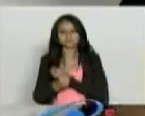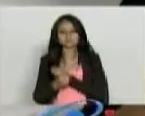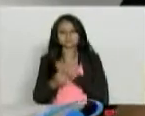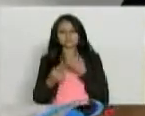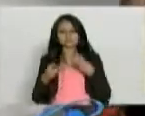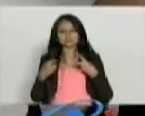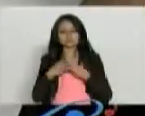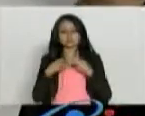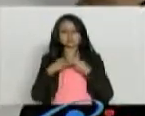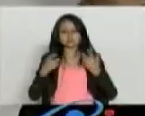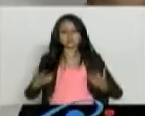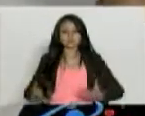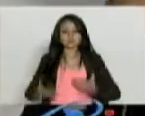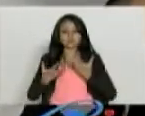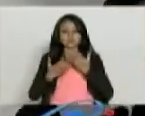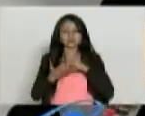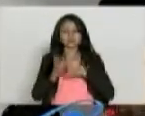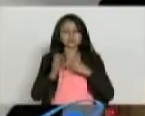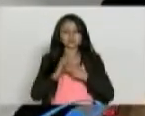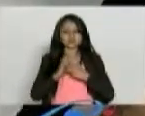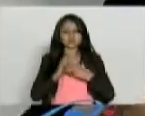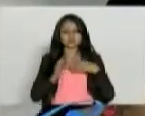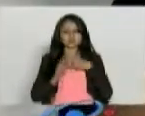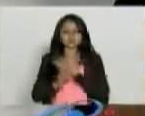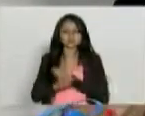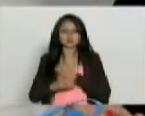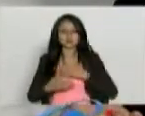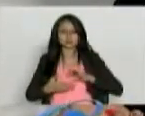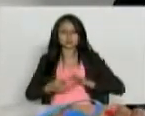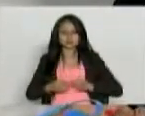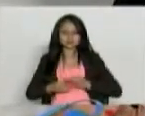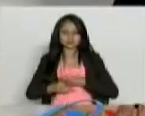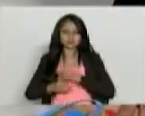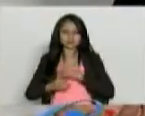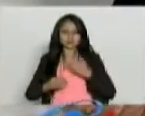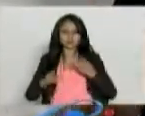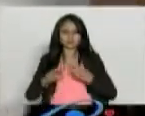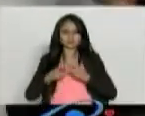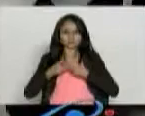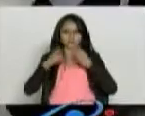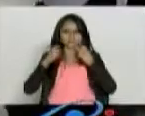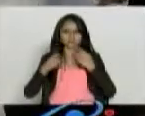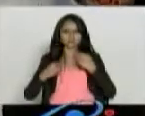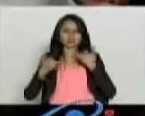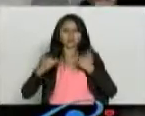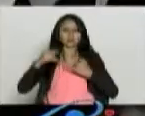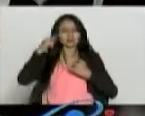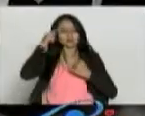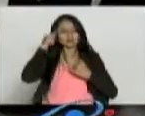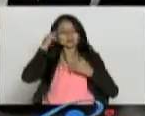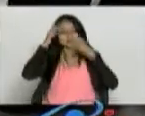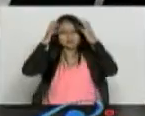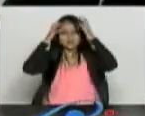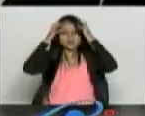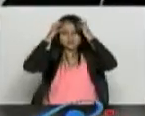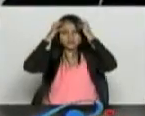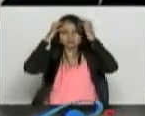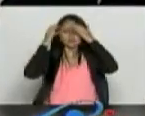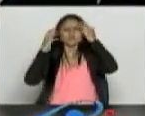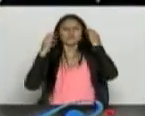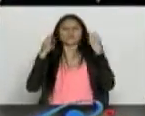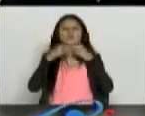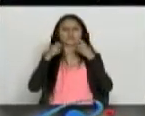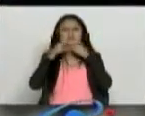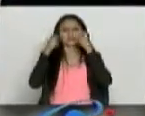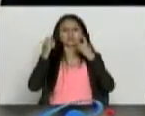bioenergética. Es decir, nuestras células tienen energía y el cerebro tiene energía. Y por eso hay un equipo